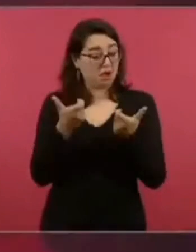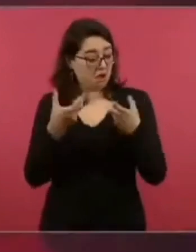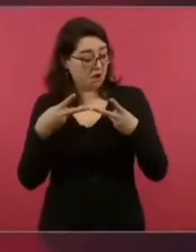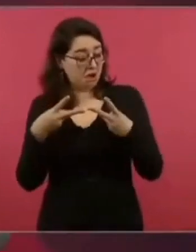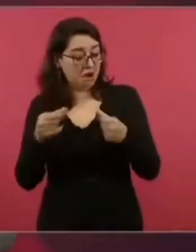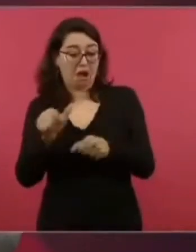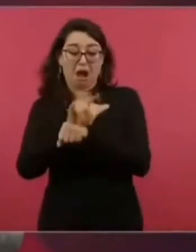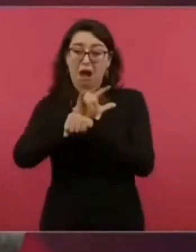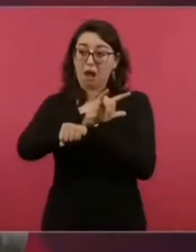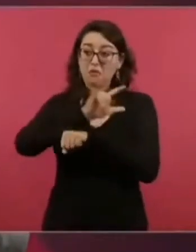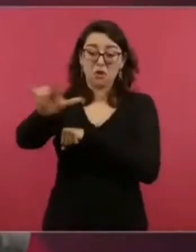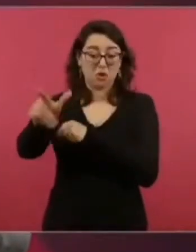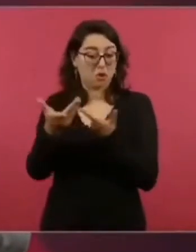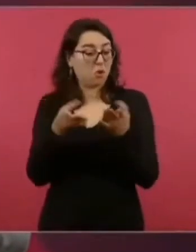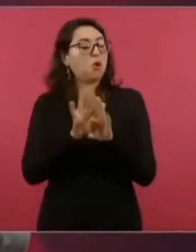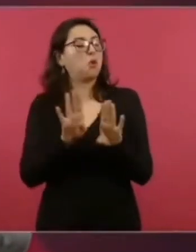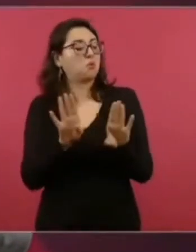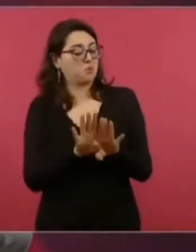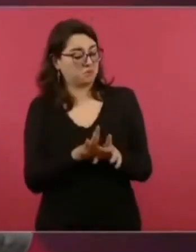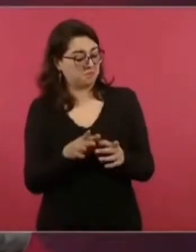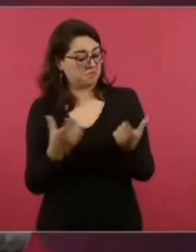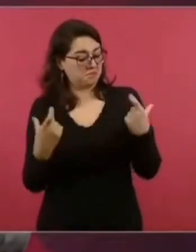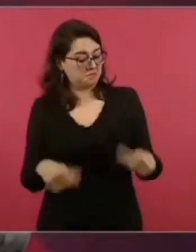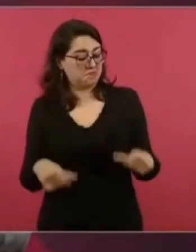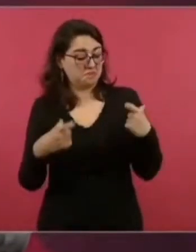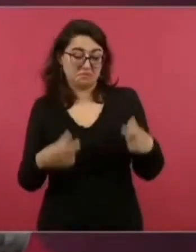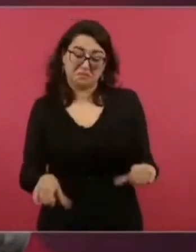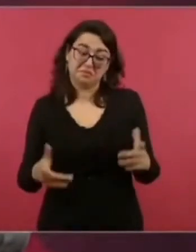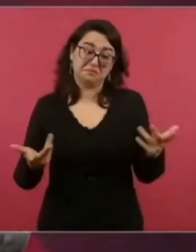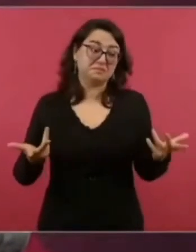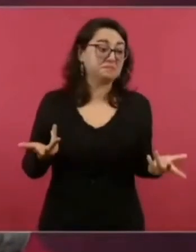había volado en avión o por qué había llegado en avión.